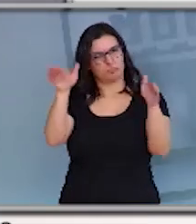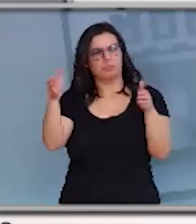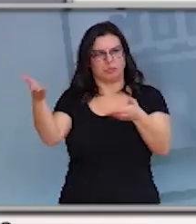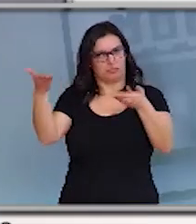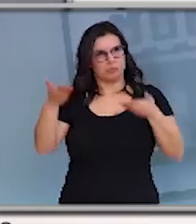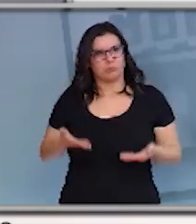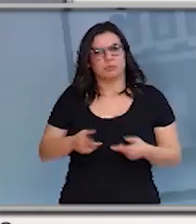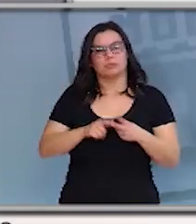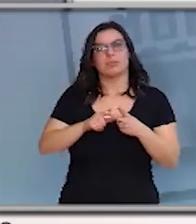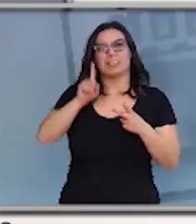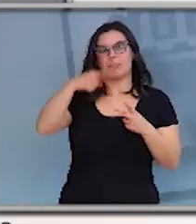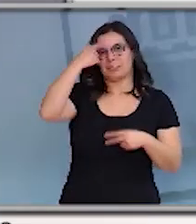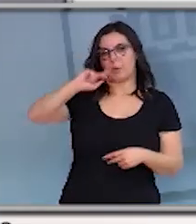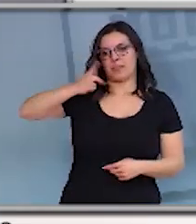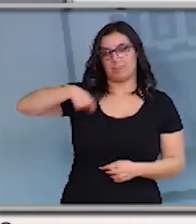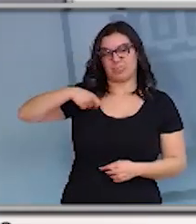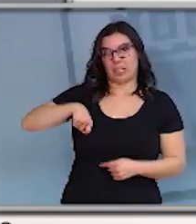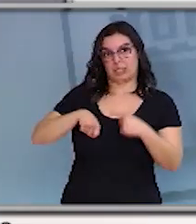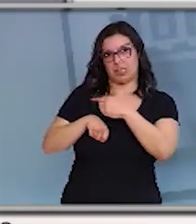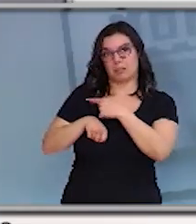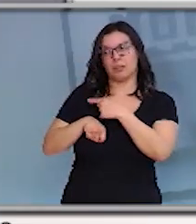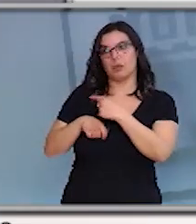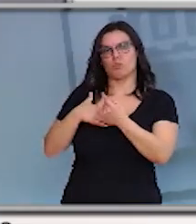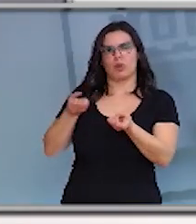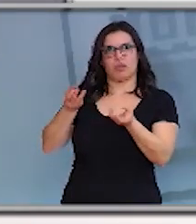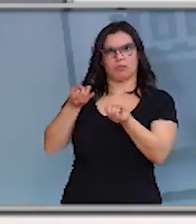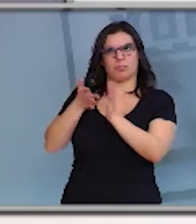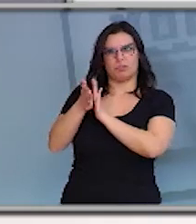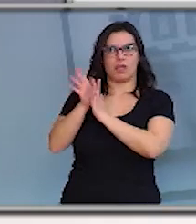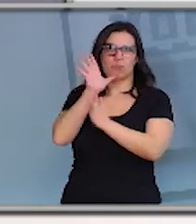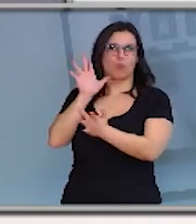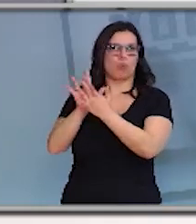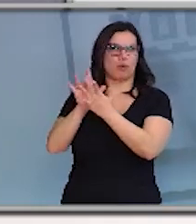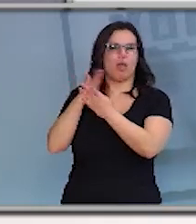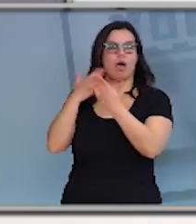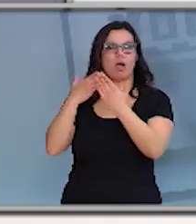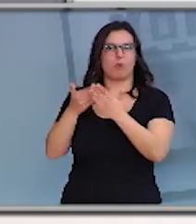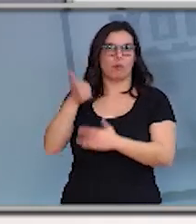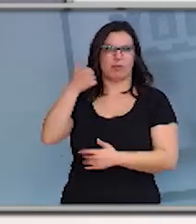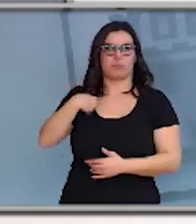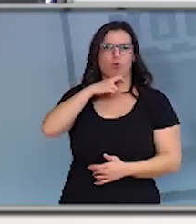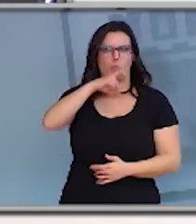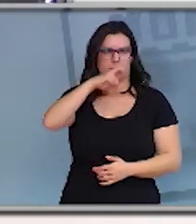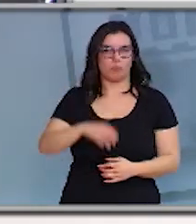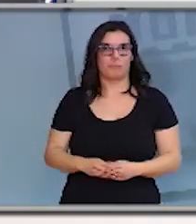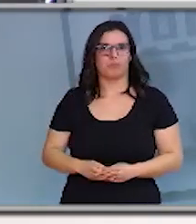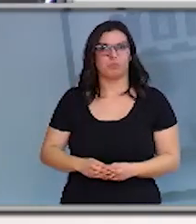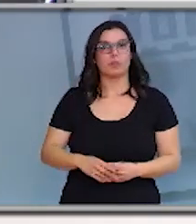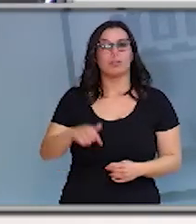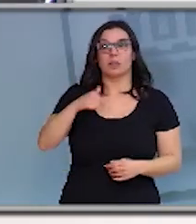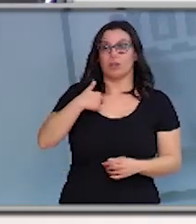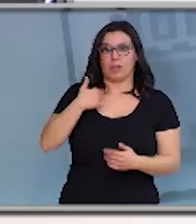que también el vicepresidente de la Junta puede contar sus conversaciones con el obispo Arguello. Sí, hemos hablado con el